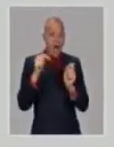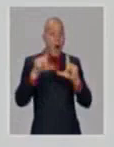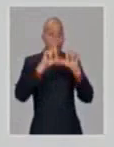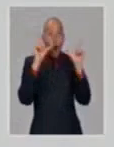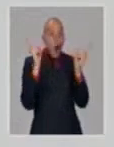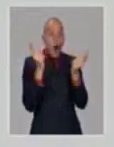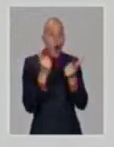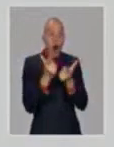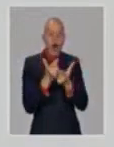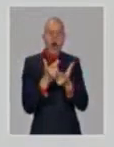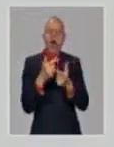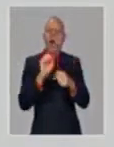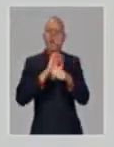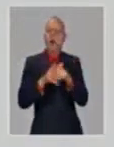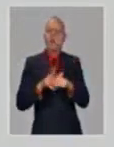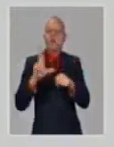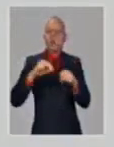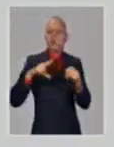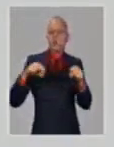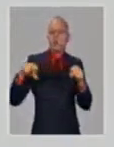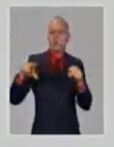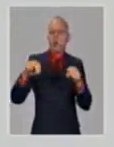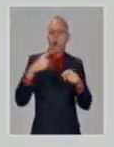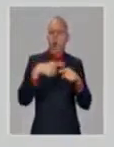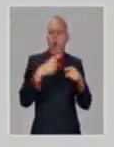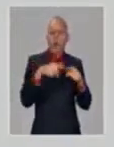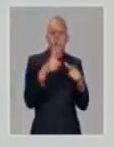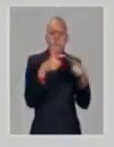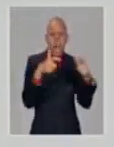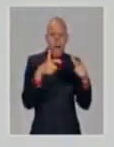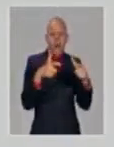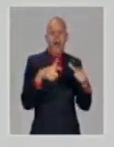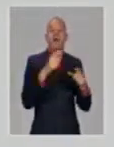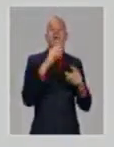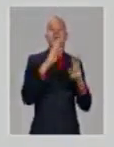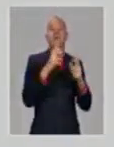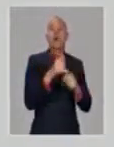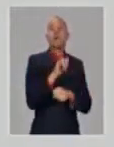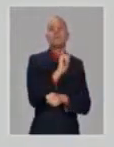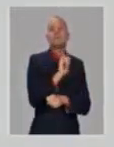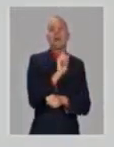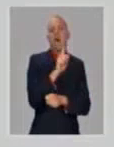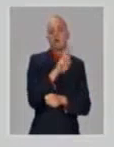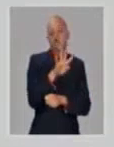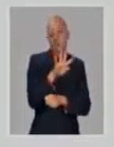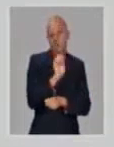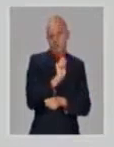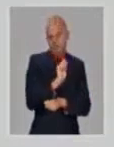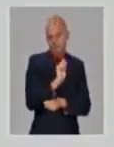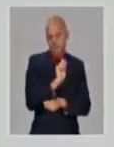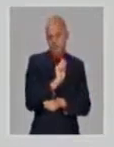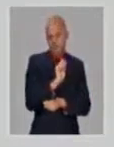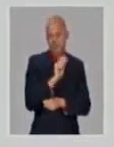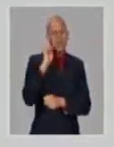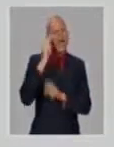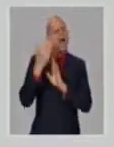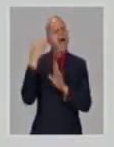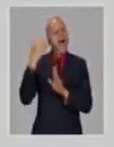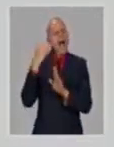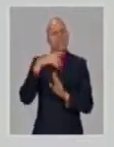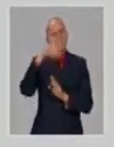la segunda barra se refiere al estudio de, recordaremos, cuando el brote en Ciego de Ávila,